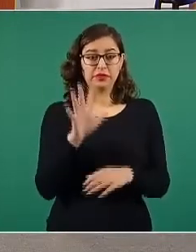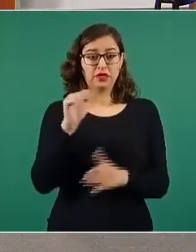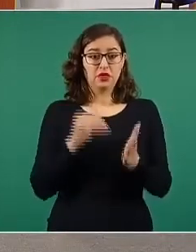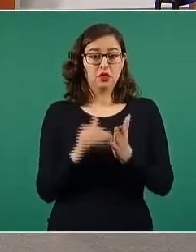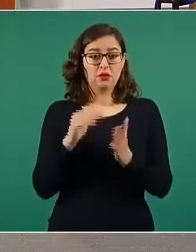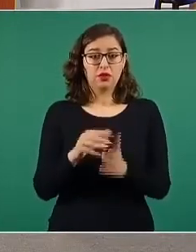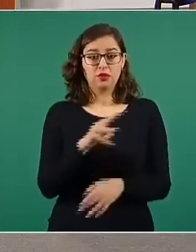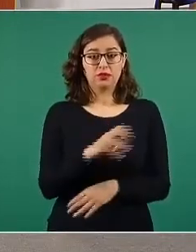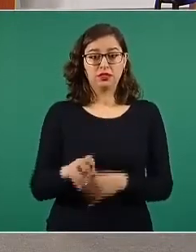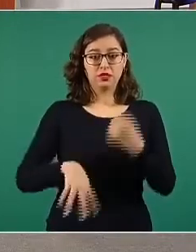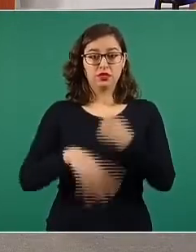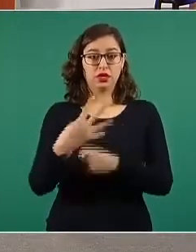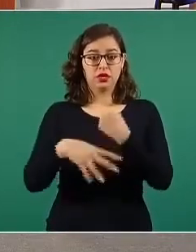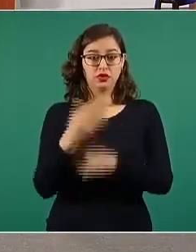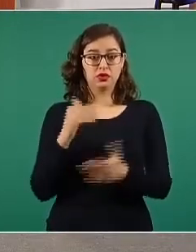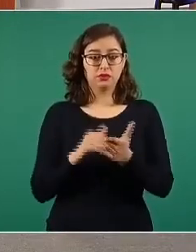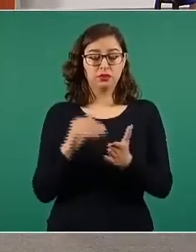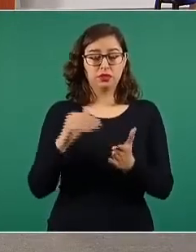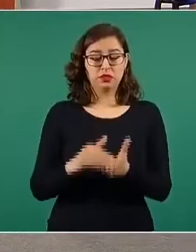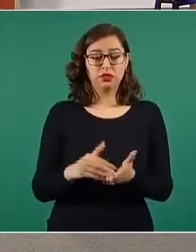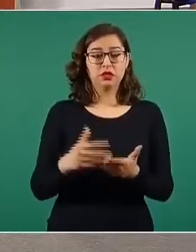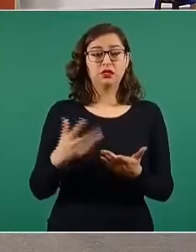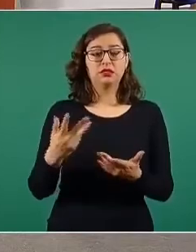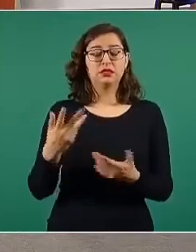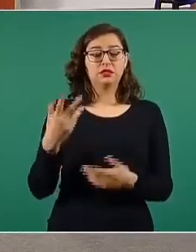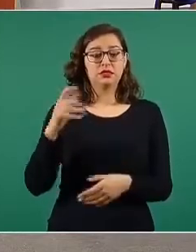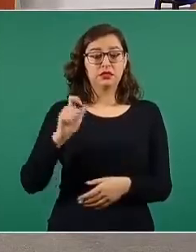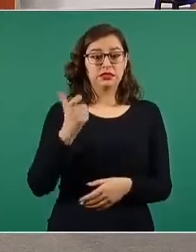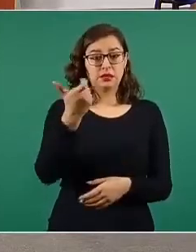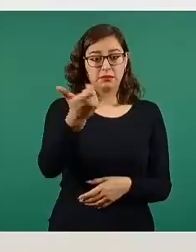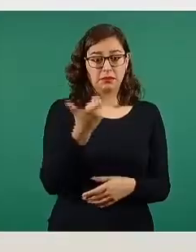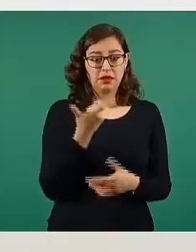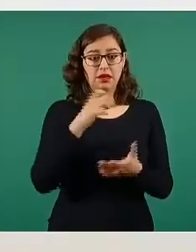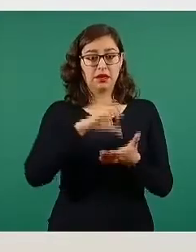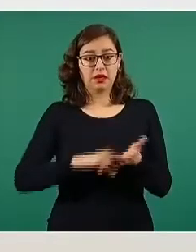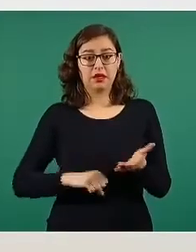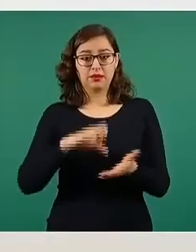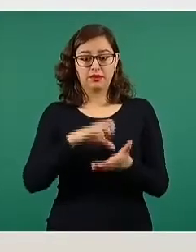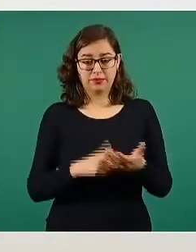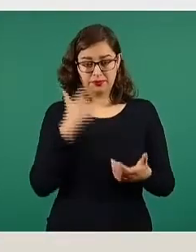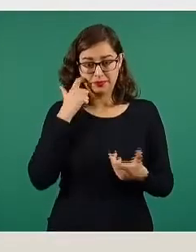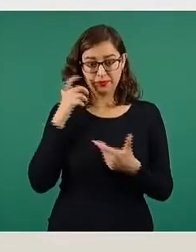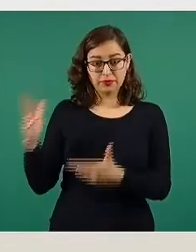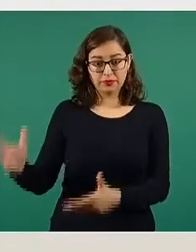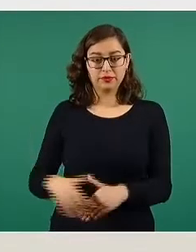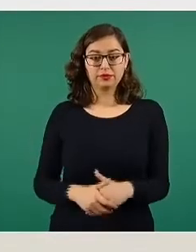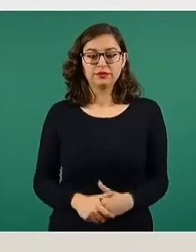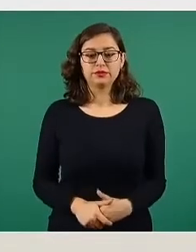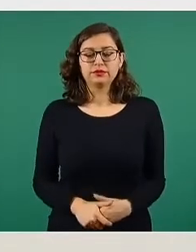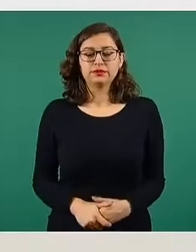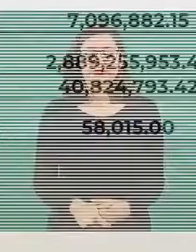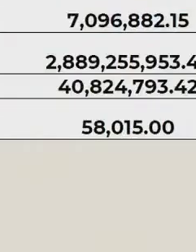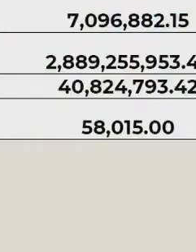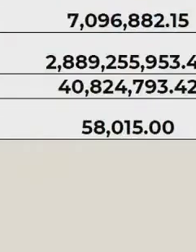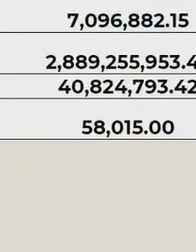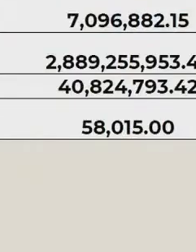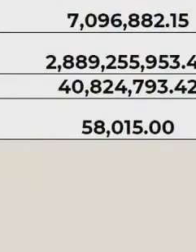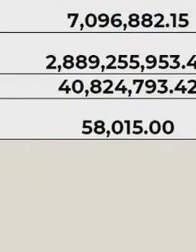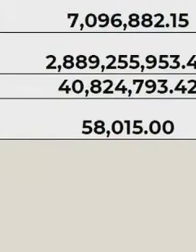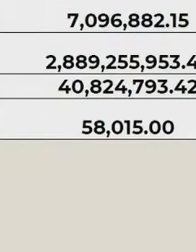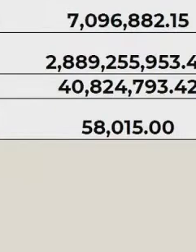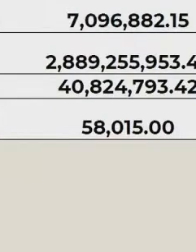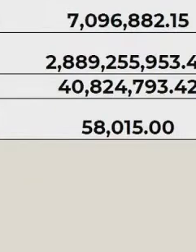914 millones de pesos y en retiros 2 mil 889 millones de pesos. Entre las